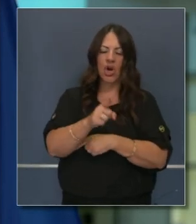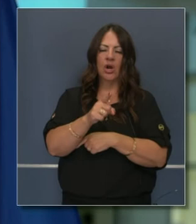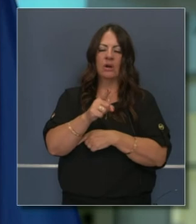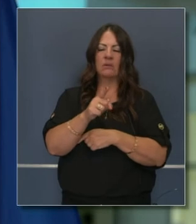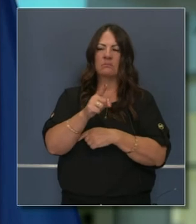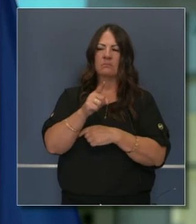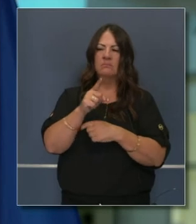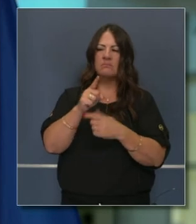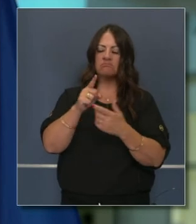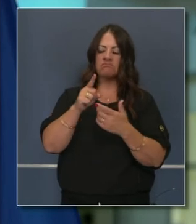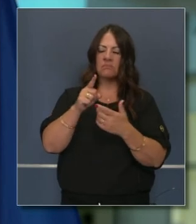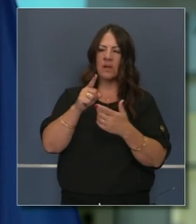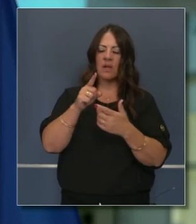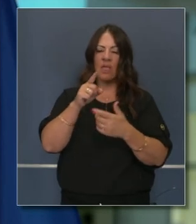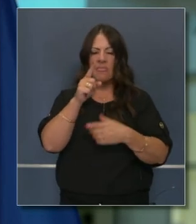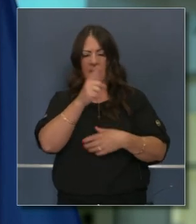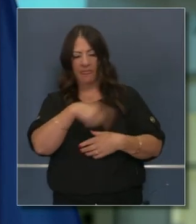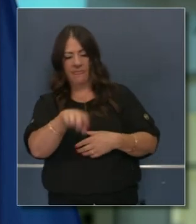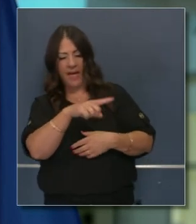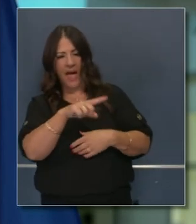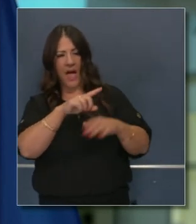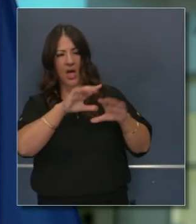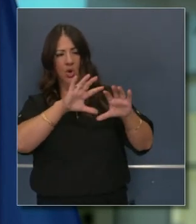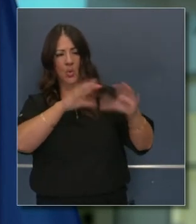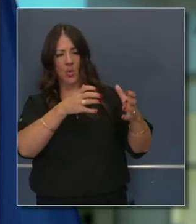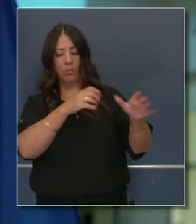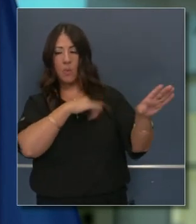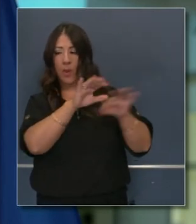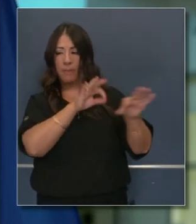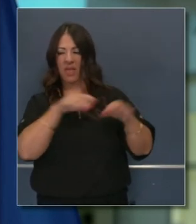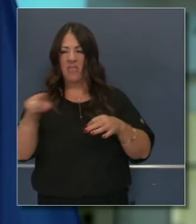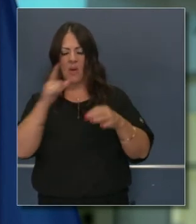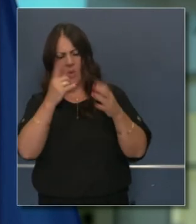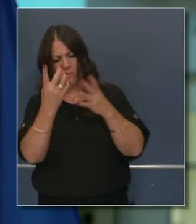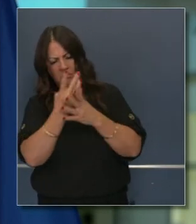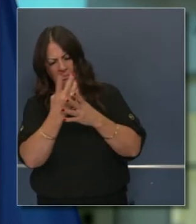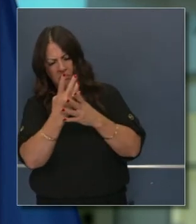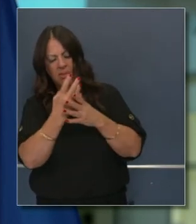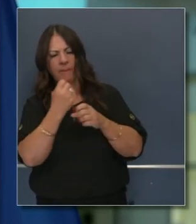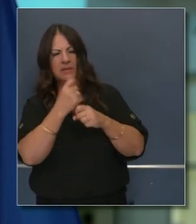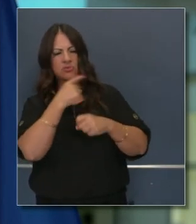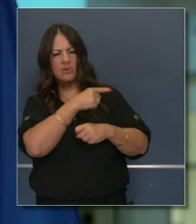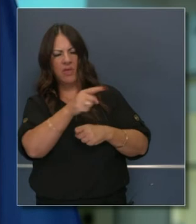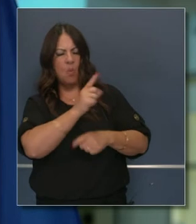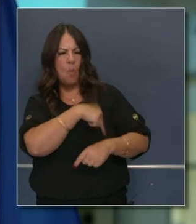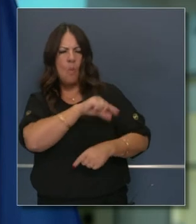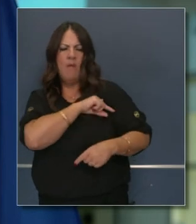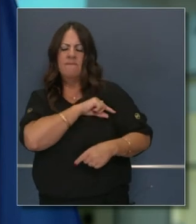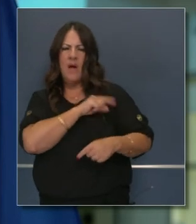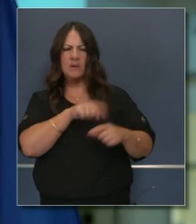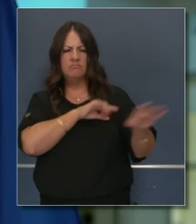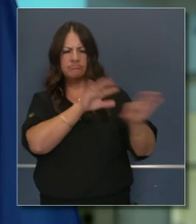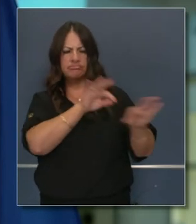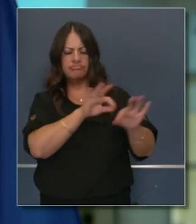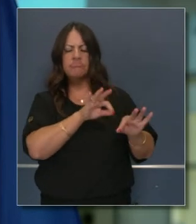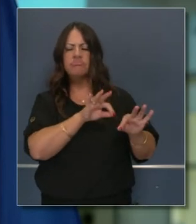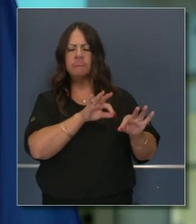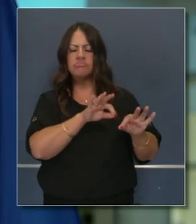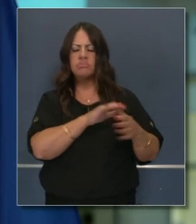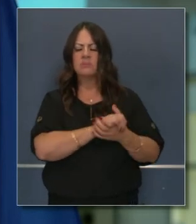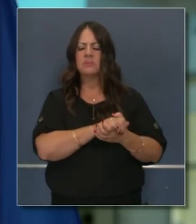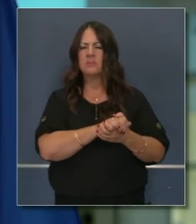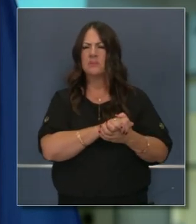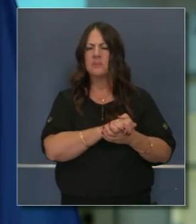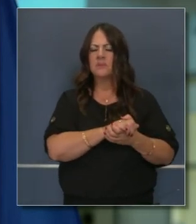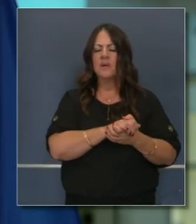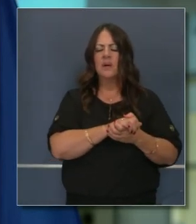independiente de la integridad de todas las reputaciones que están allí. Este es un trabajo que no